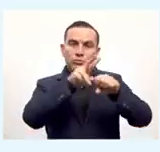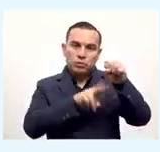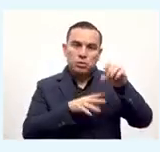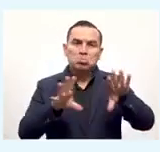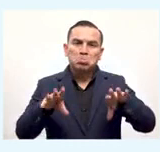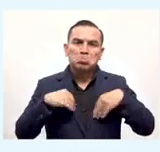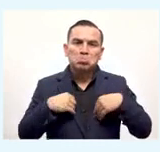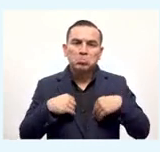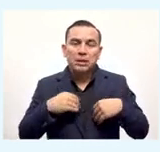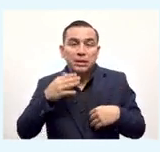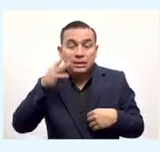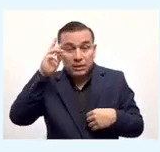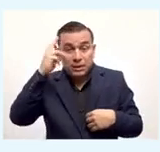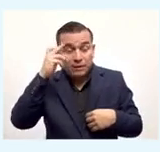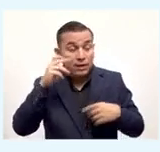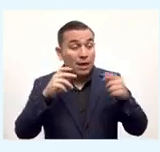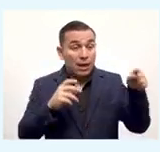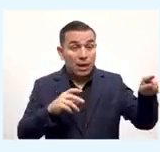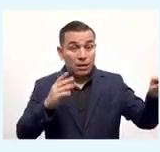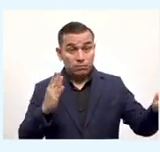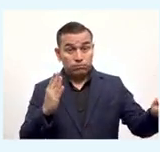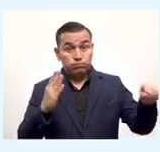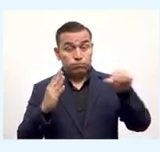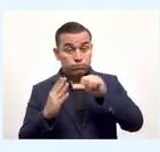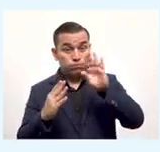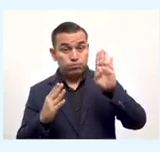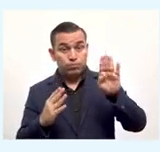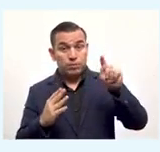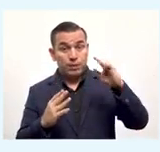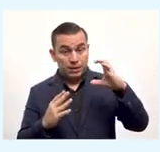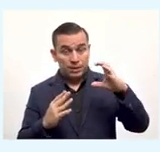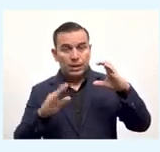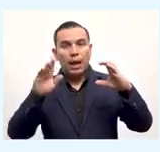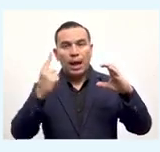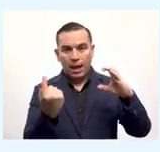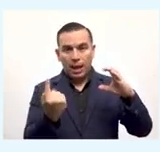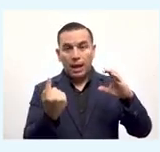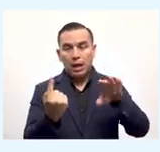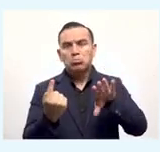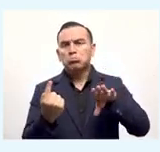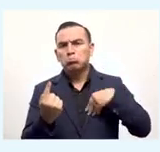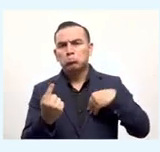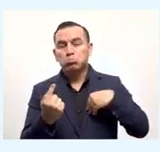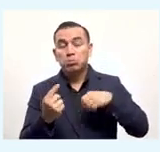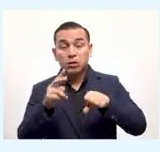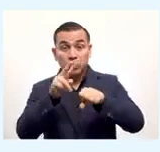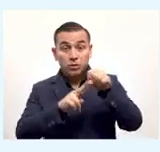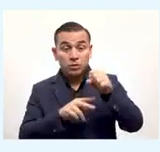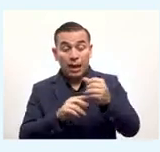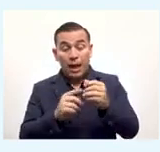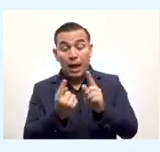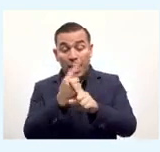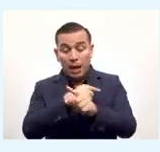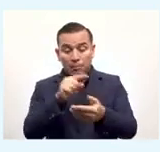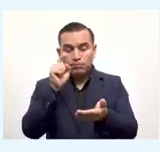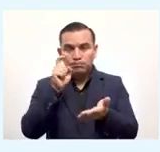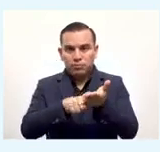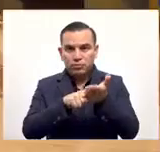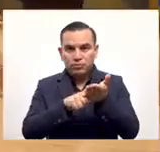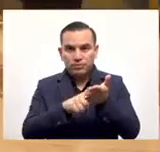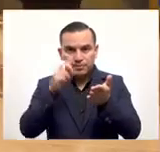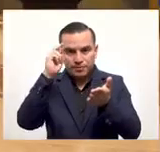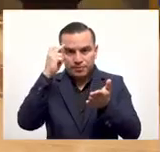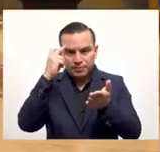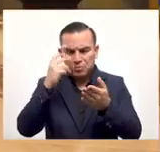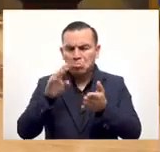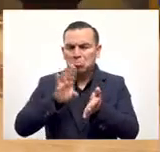pero incluso si se lo envían en bitcoin y usted lo quiere recibir en dólares no hay ningún problema apriete el botón de recibir dólares y lo recibirá en